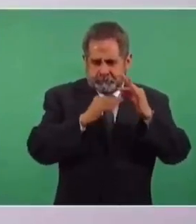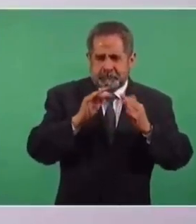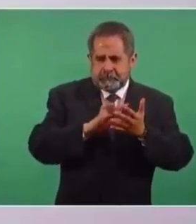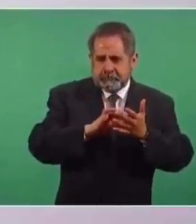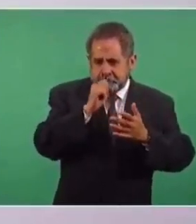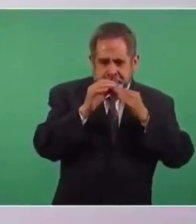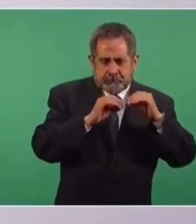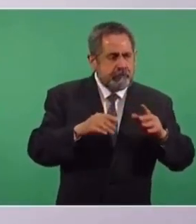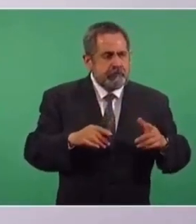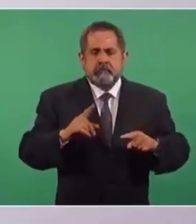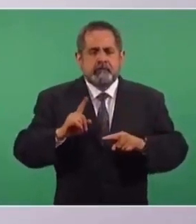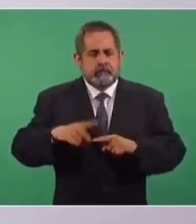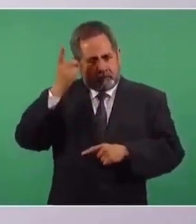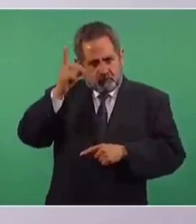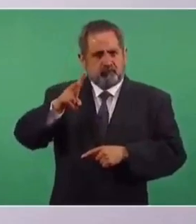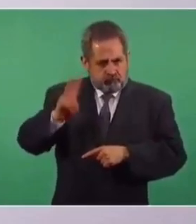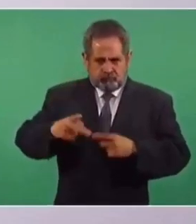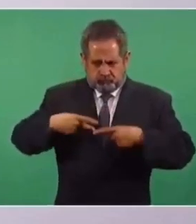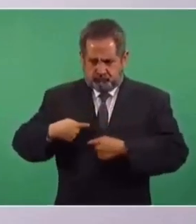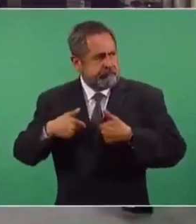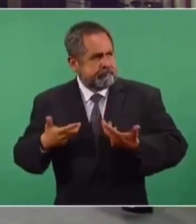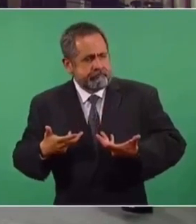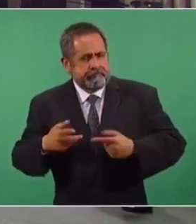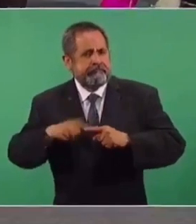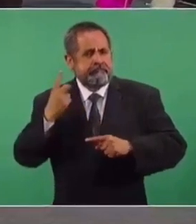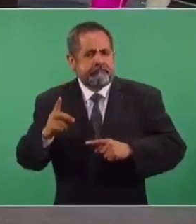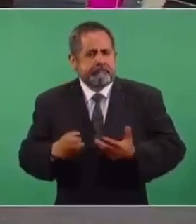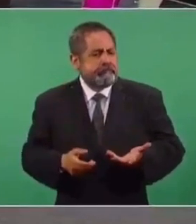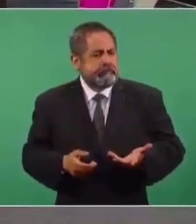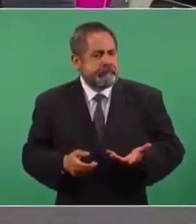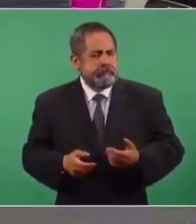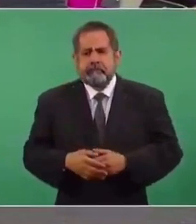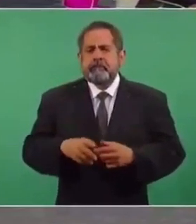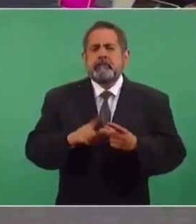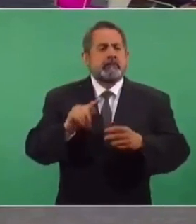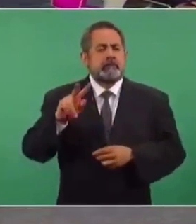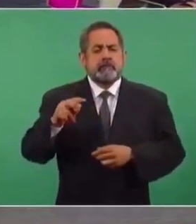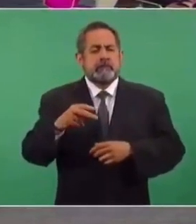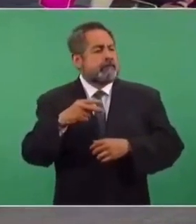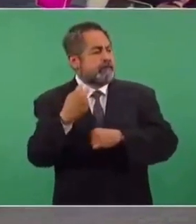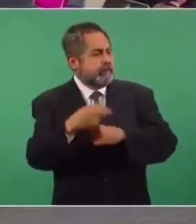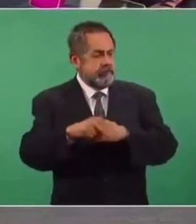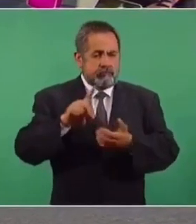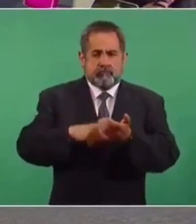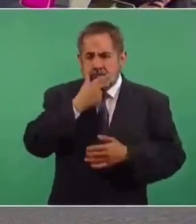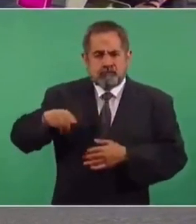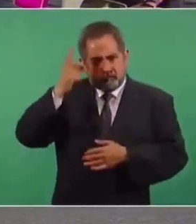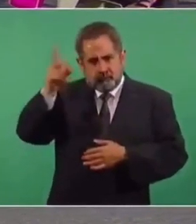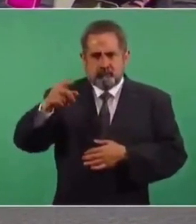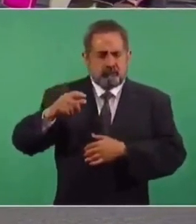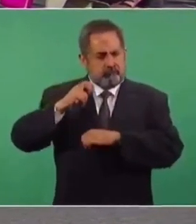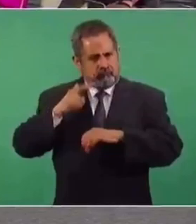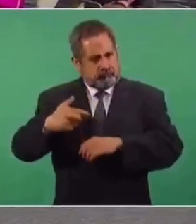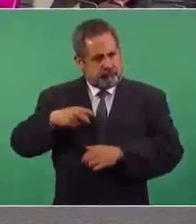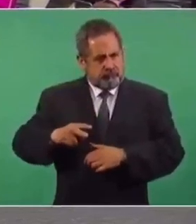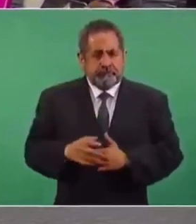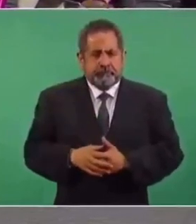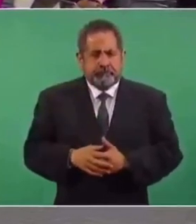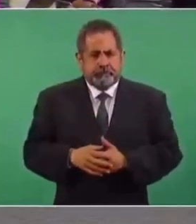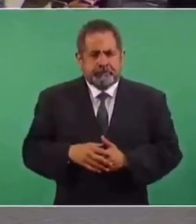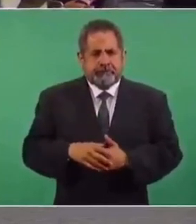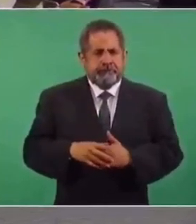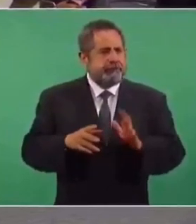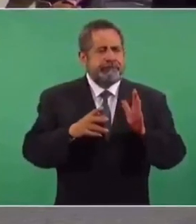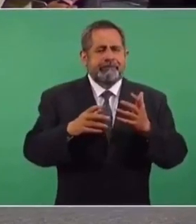son de periodistas? ¿Dónde están las televisoras de periodistas, de comunicadores? No, los